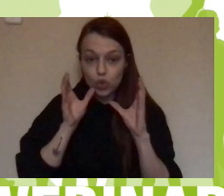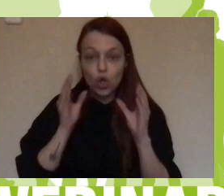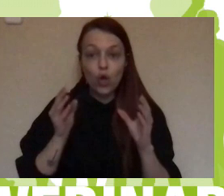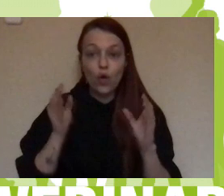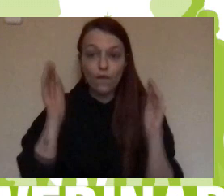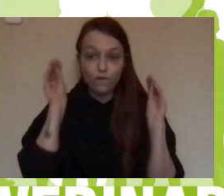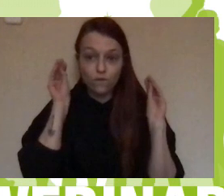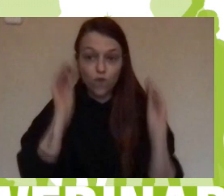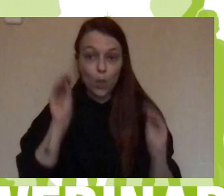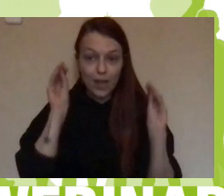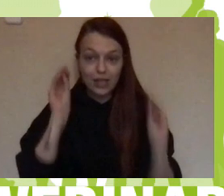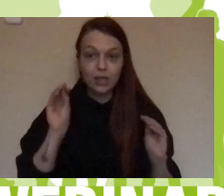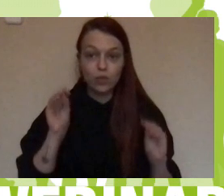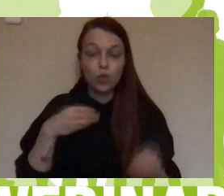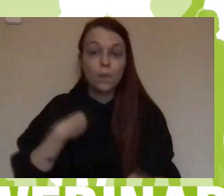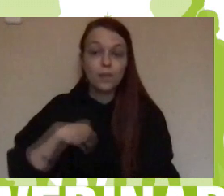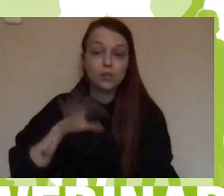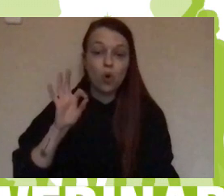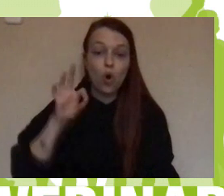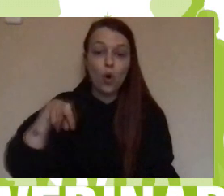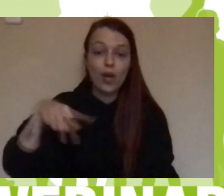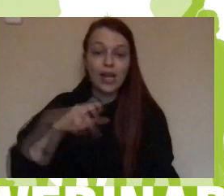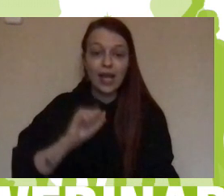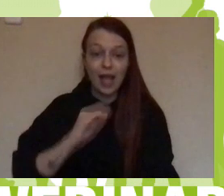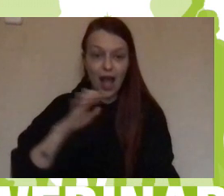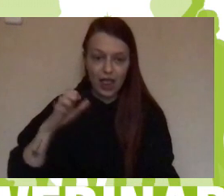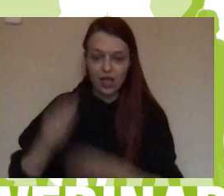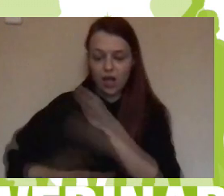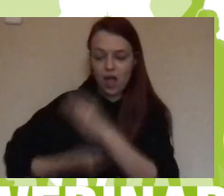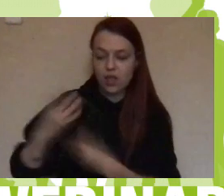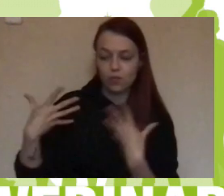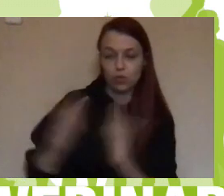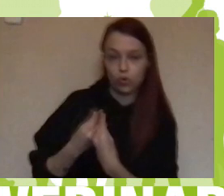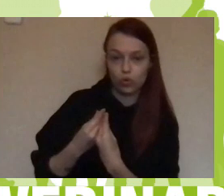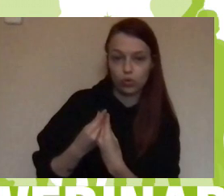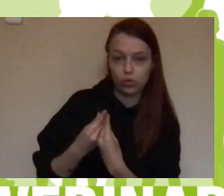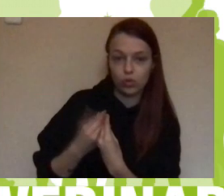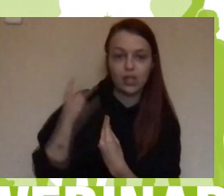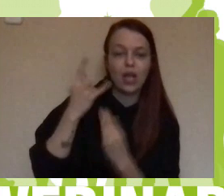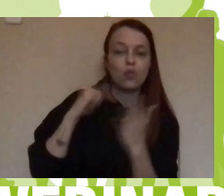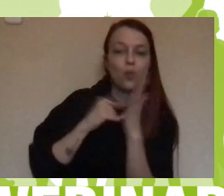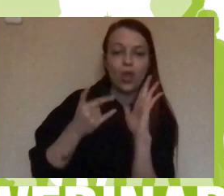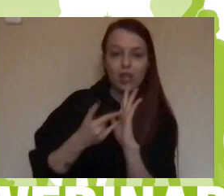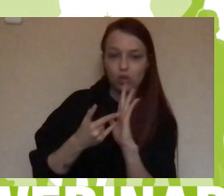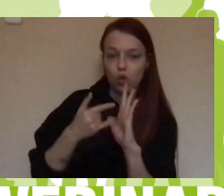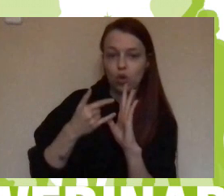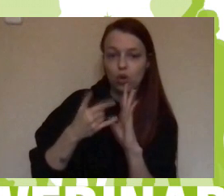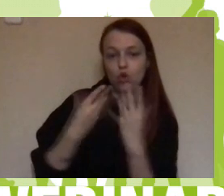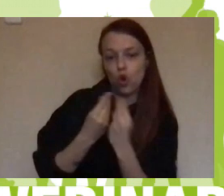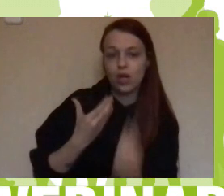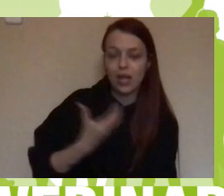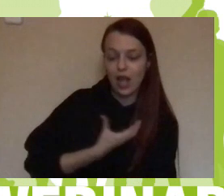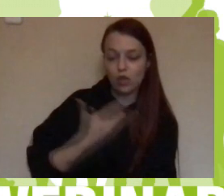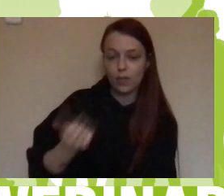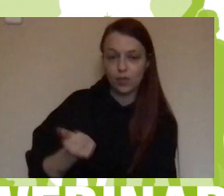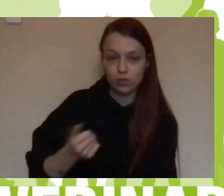también con la ONG ACEN, que tiene un acuerdo con el ayuntamiento que se llama Escolinos de Babel y vienen al centro a hacer por las